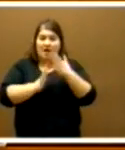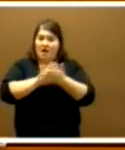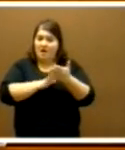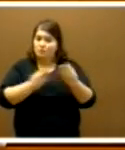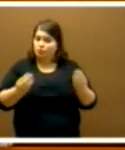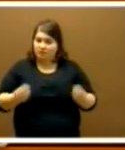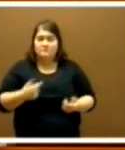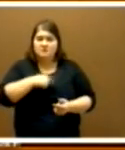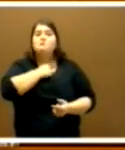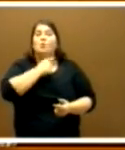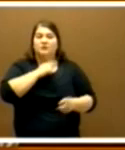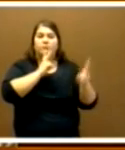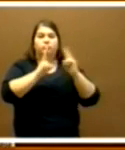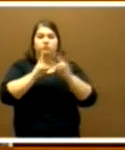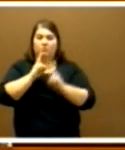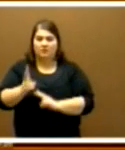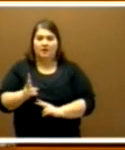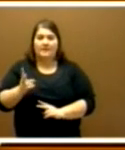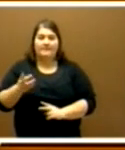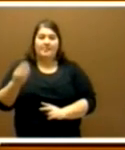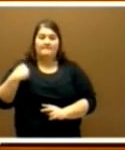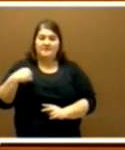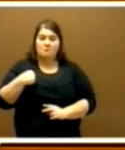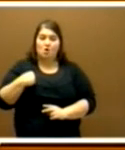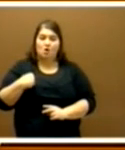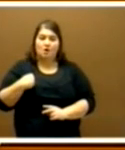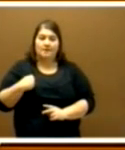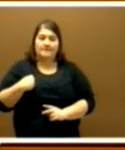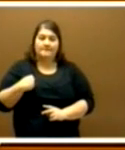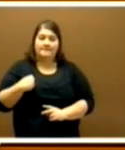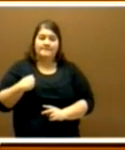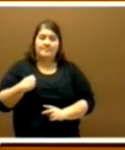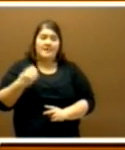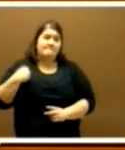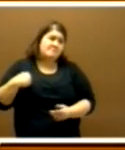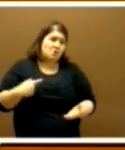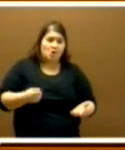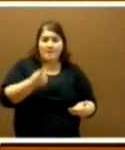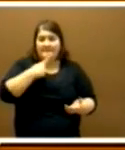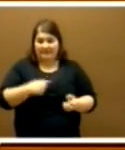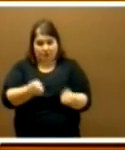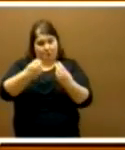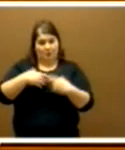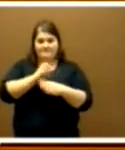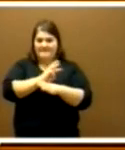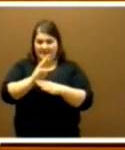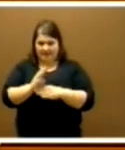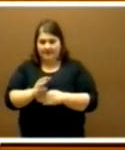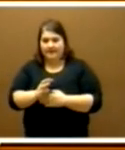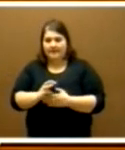A mí me gusta responder a lo que me han trasladado el Partido Popular.